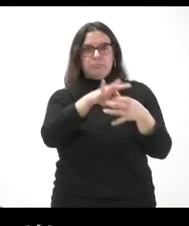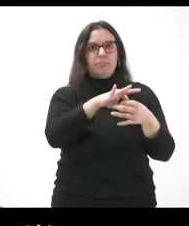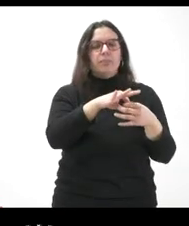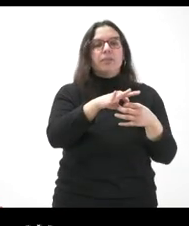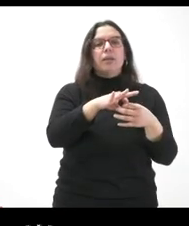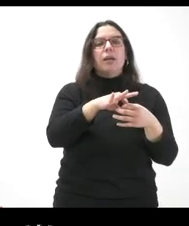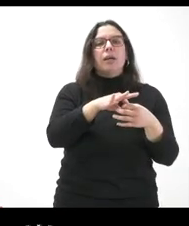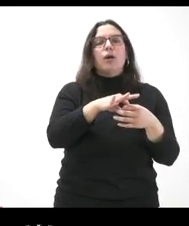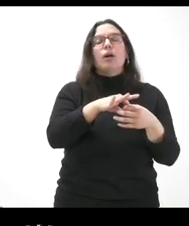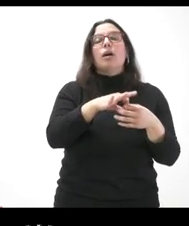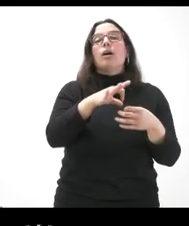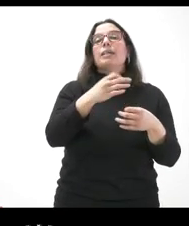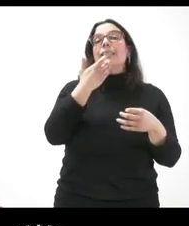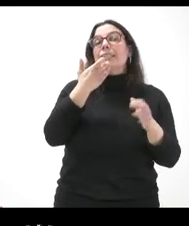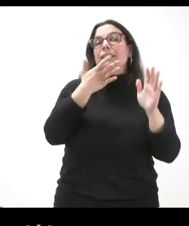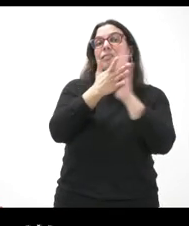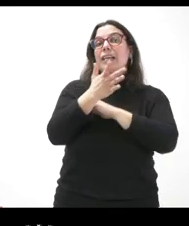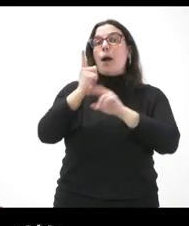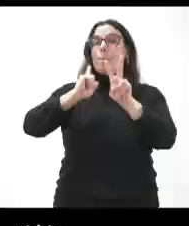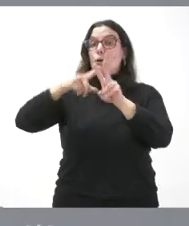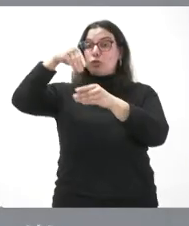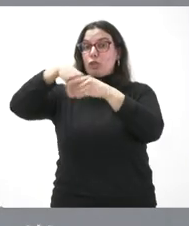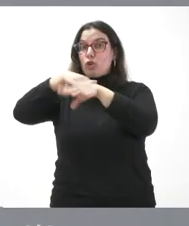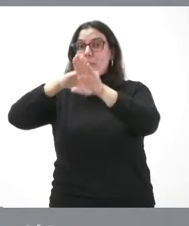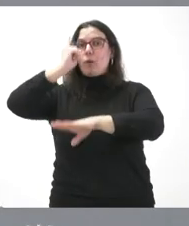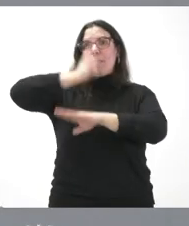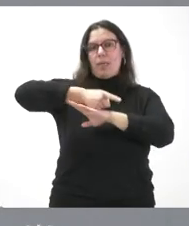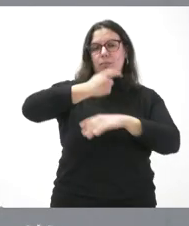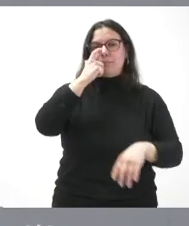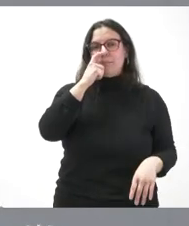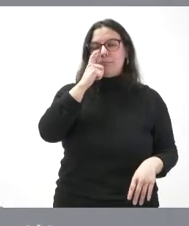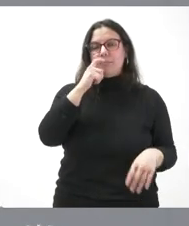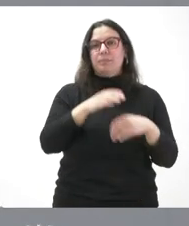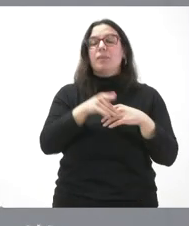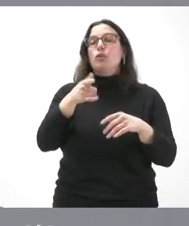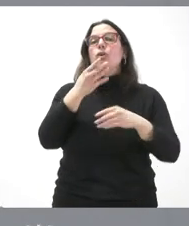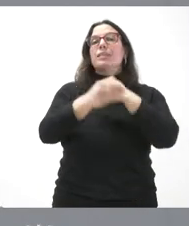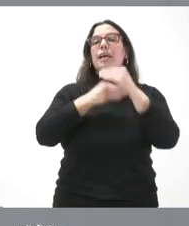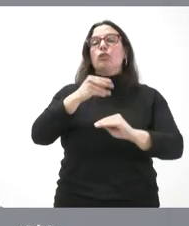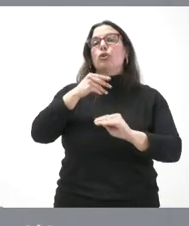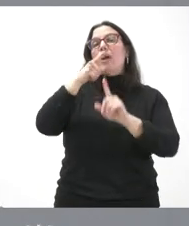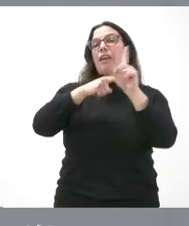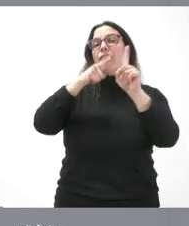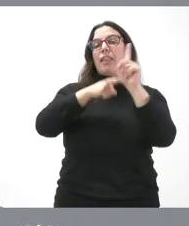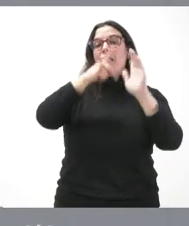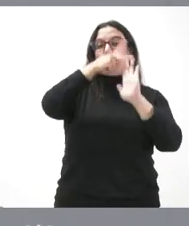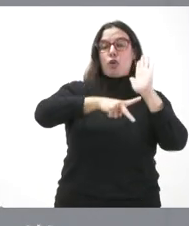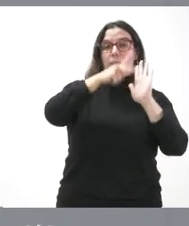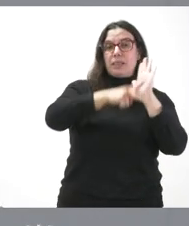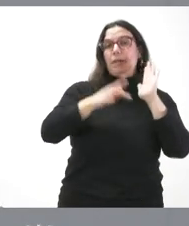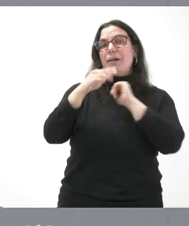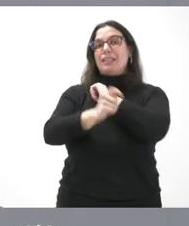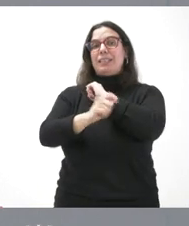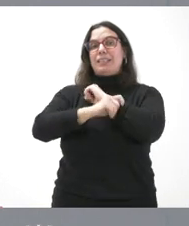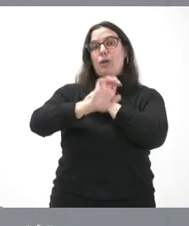trata de una imposición de Vox. Lo que se ha hecho es hacer una referencia a lo que es la normativa y a la estratégica de ámbito